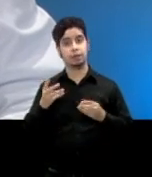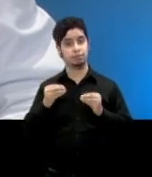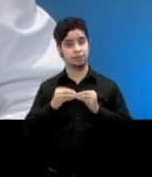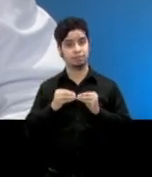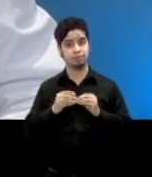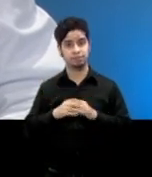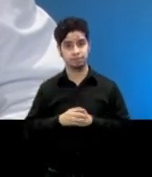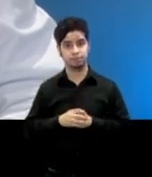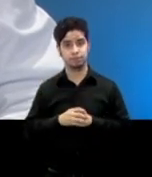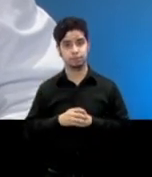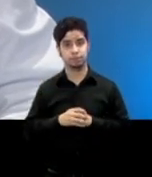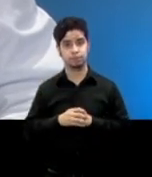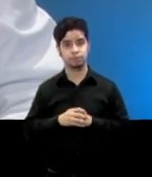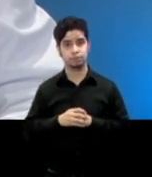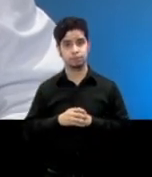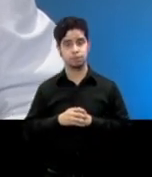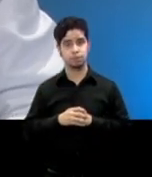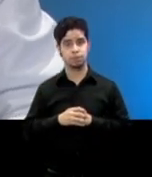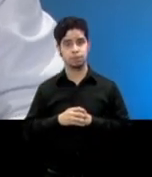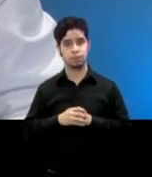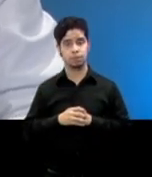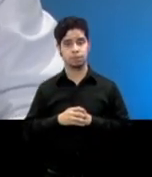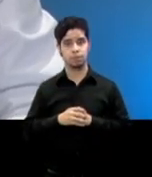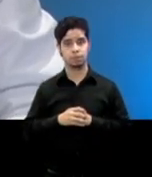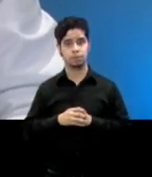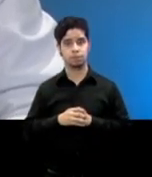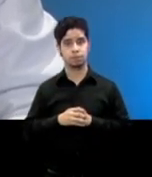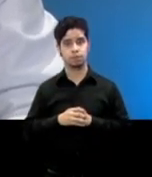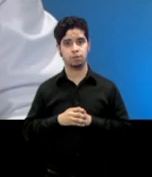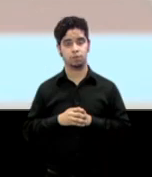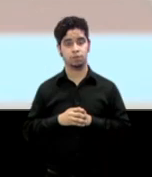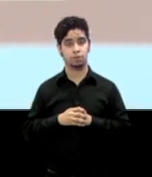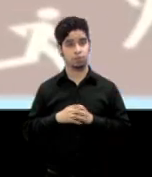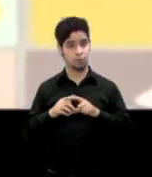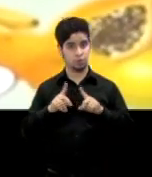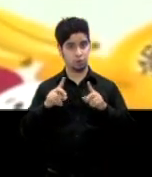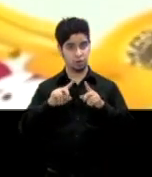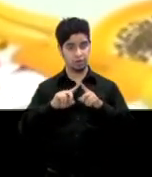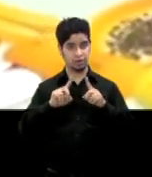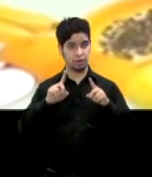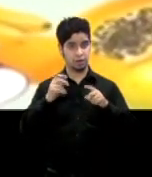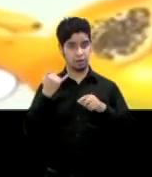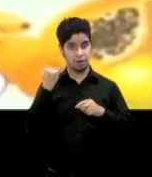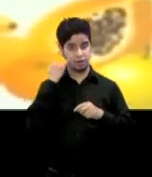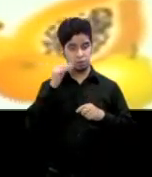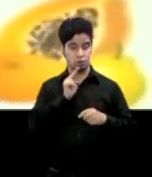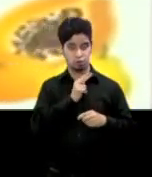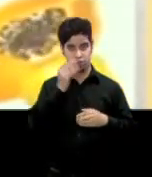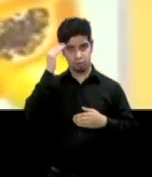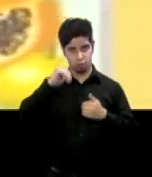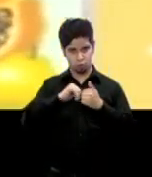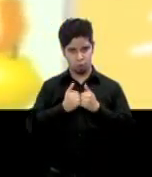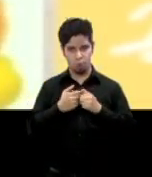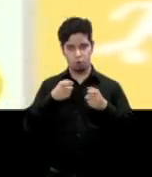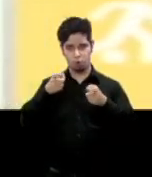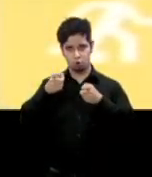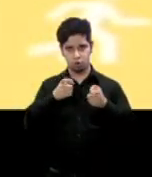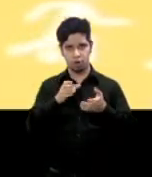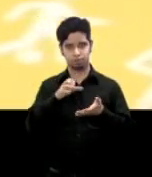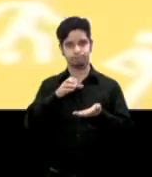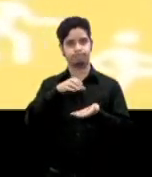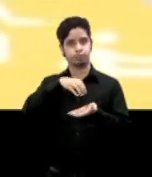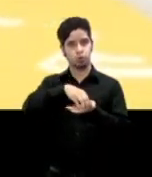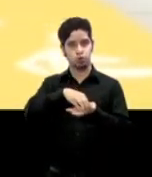y cuando finalmente lo hacemos es en grande por el contrario si manejamos las porciones es mayor la posibilidad de